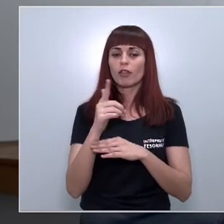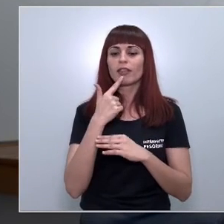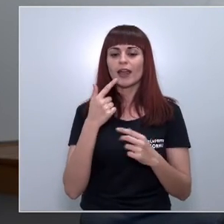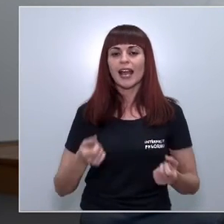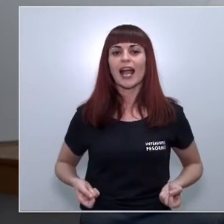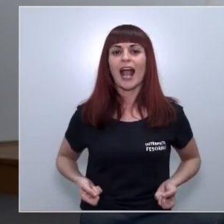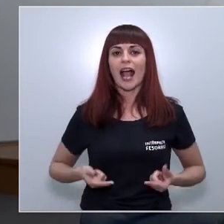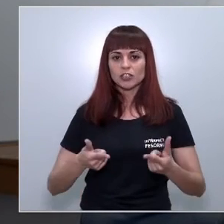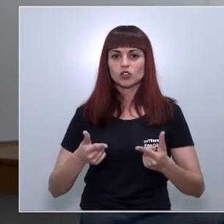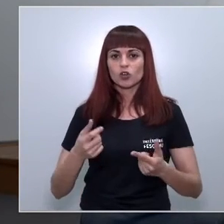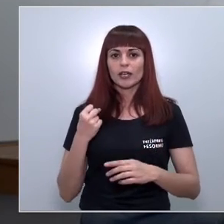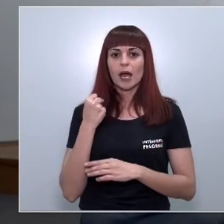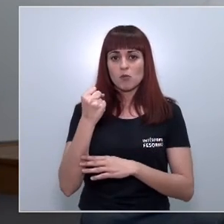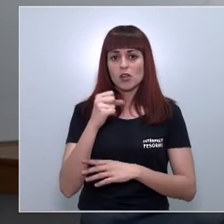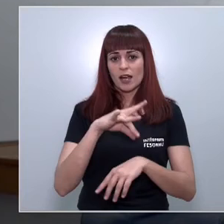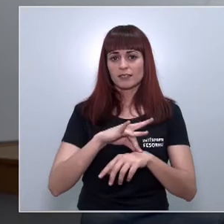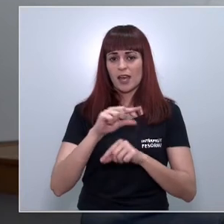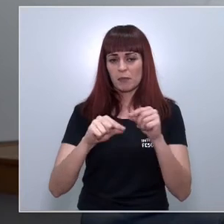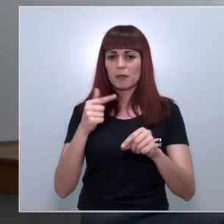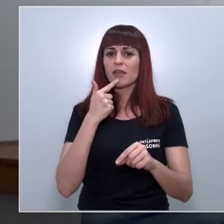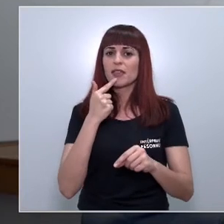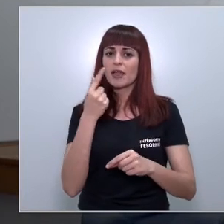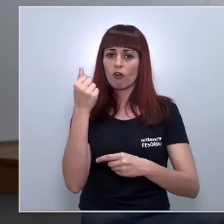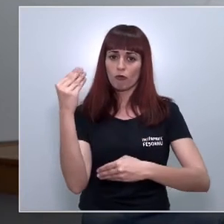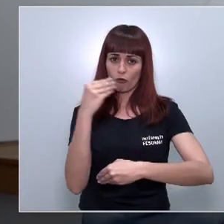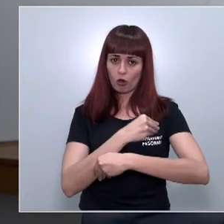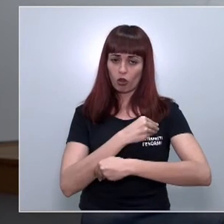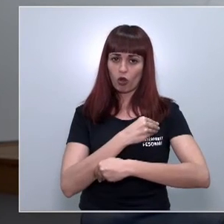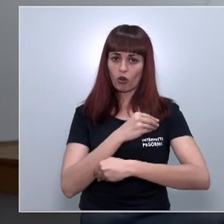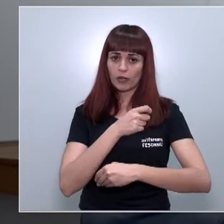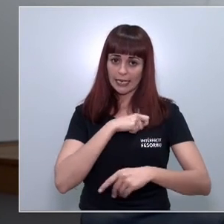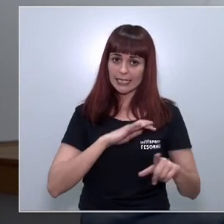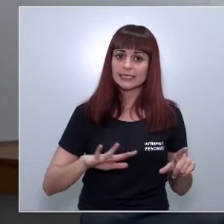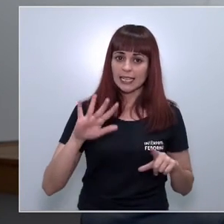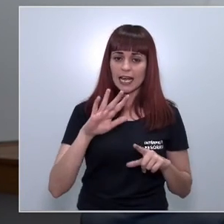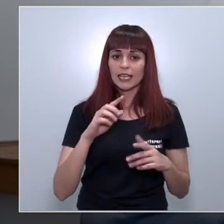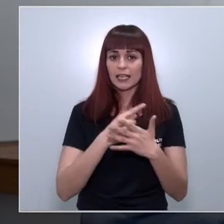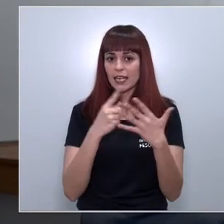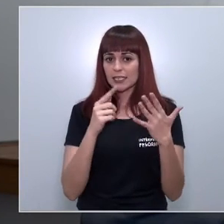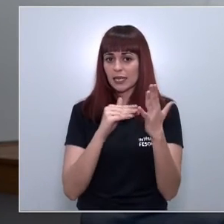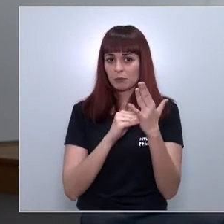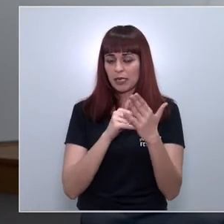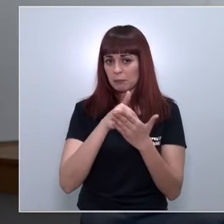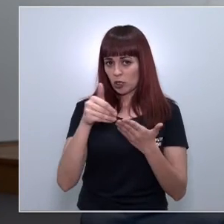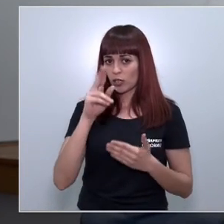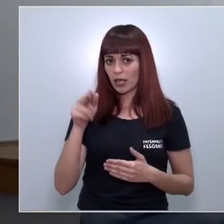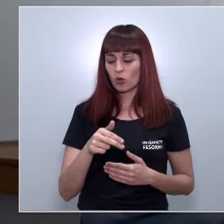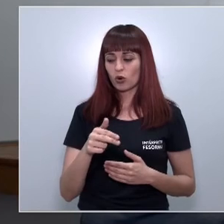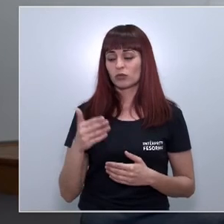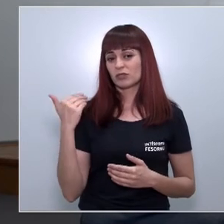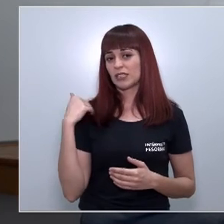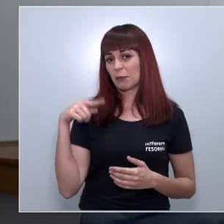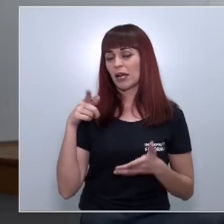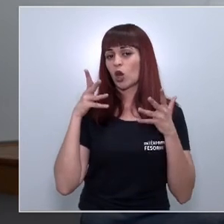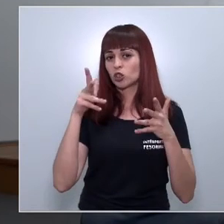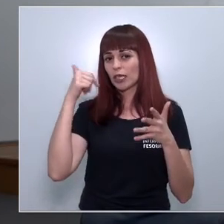esta epidemia de momento en la región de Murcia hablaba del fondo estatal para sanidad esos 10.000 millones de euros el otro día el consejero de Hacienda hablaba que